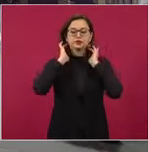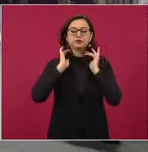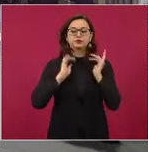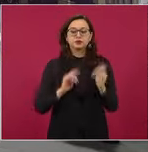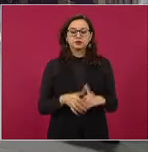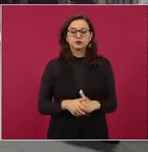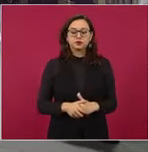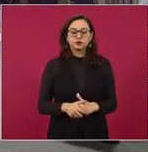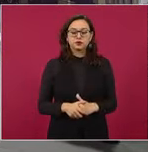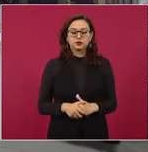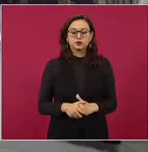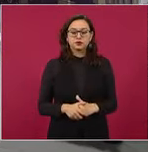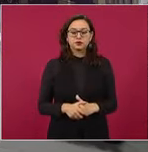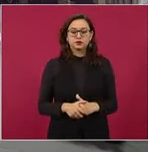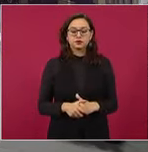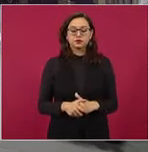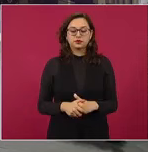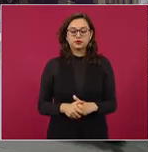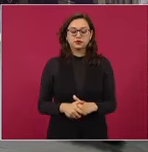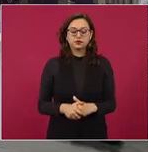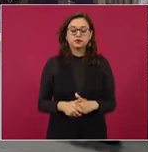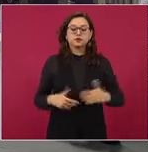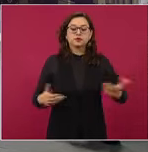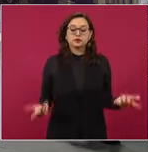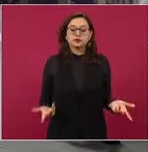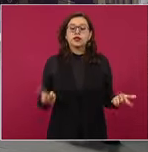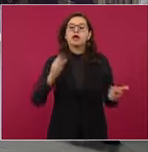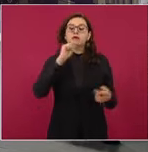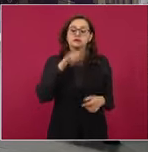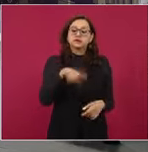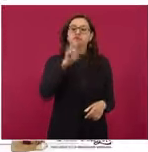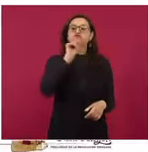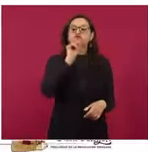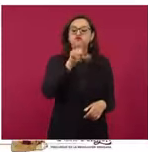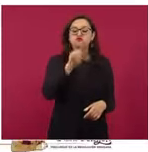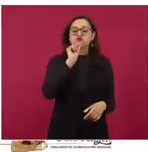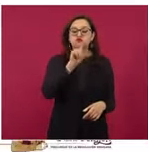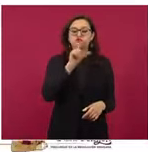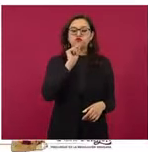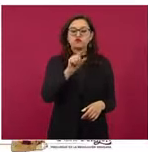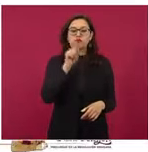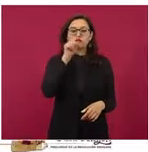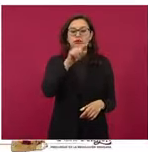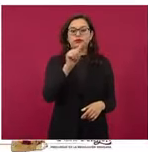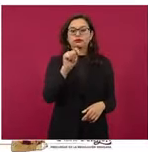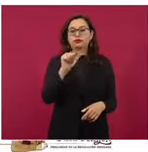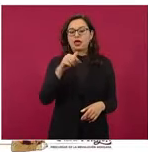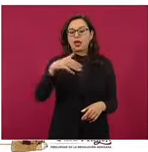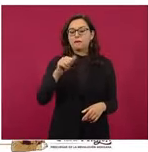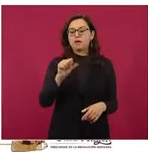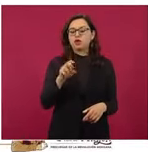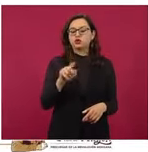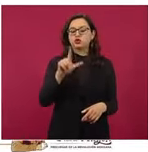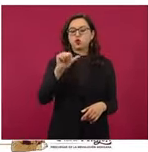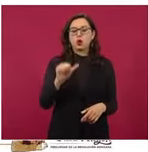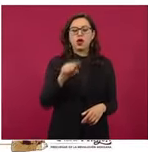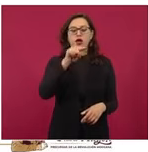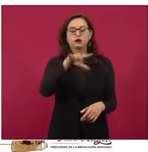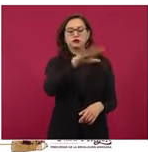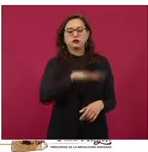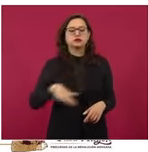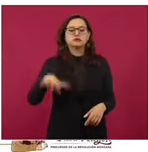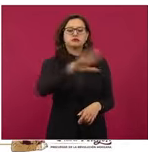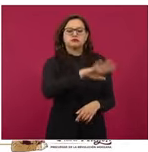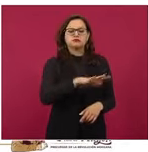ubicamos en Tamazula de Cordiano, Jalisco, una gasolinera